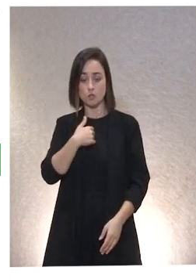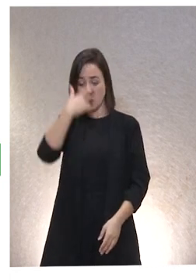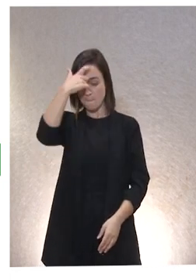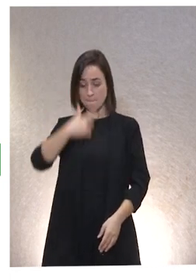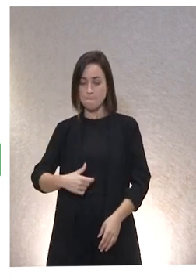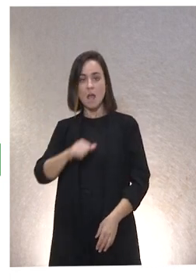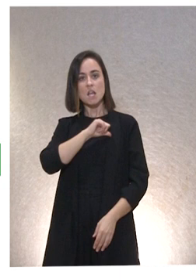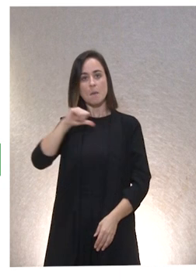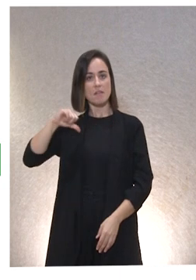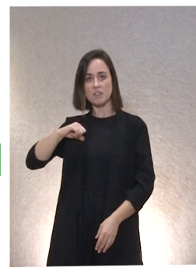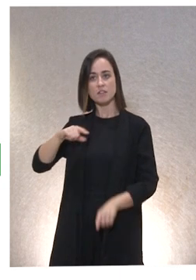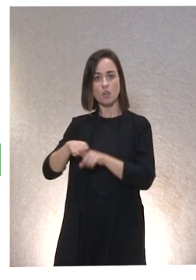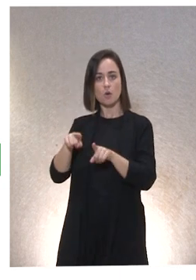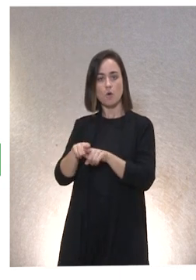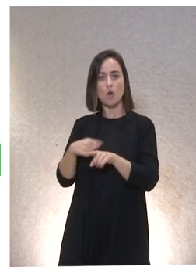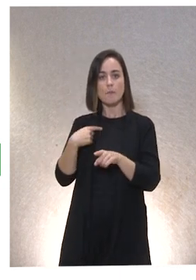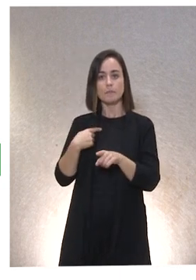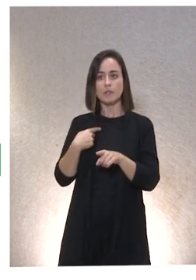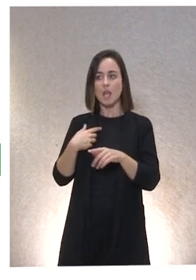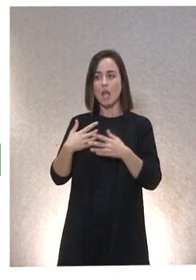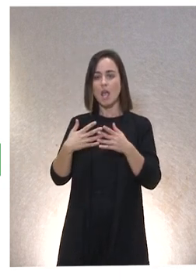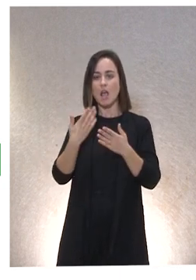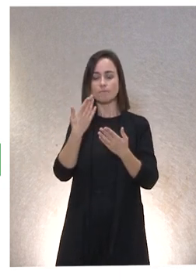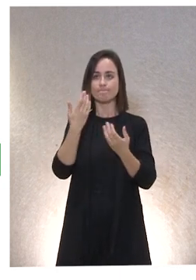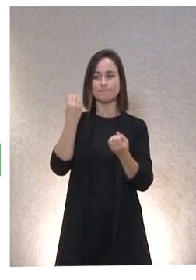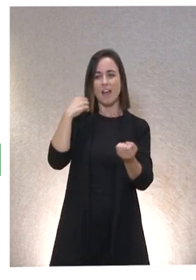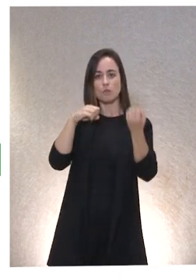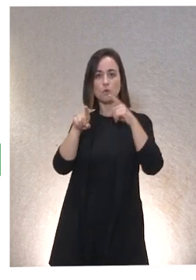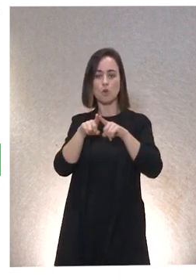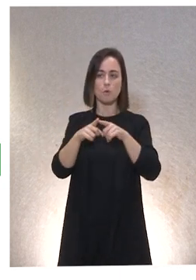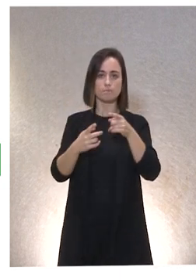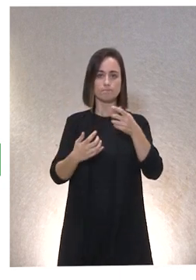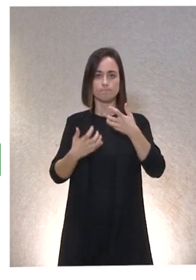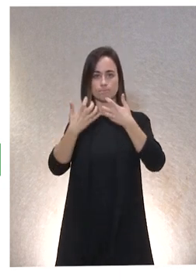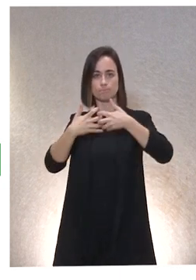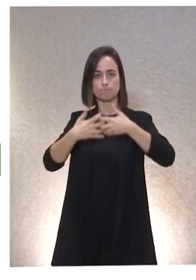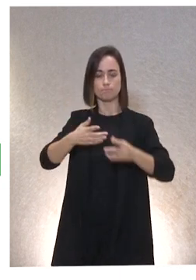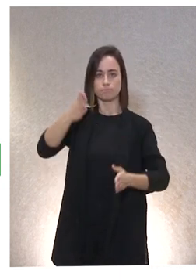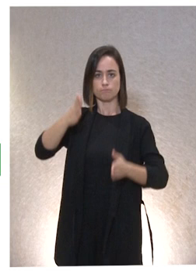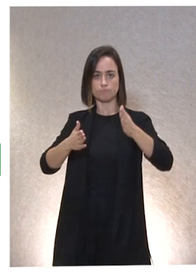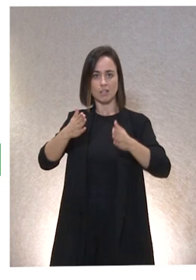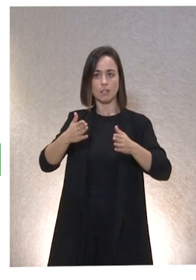independientes que actúan contractualmente? Es una frialdad increíble.